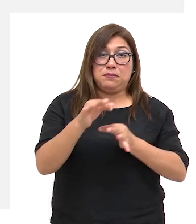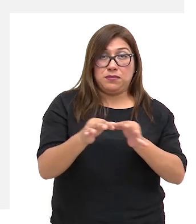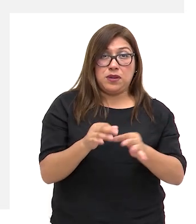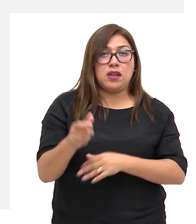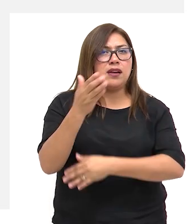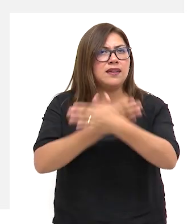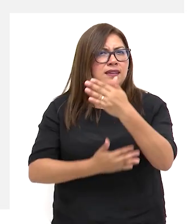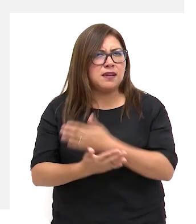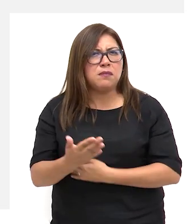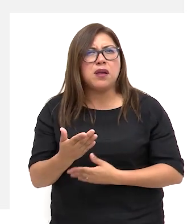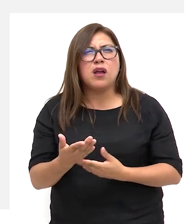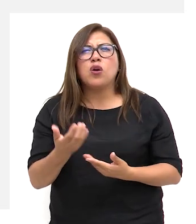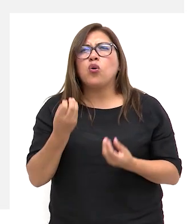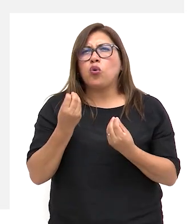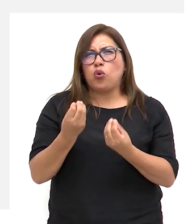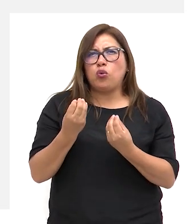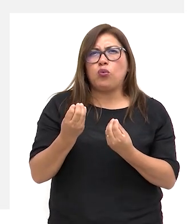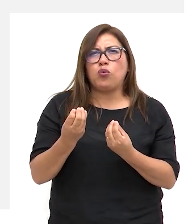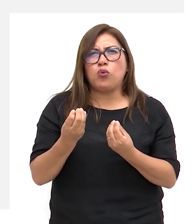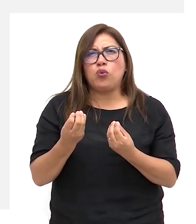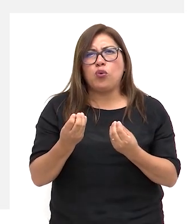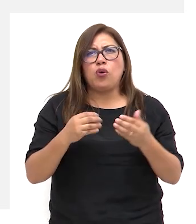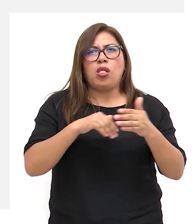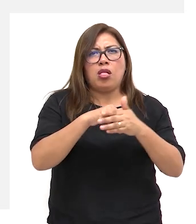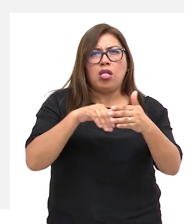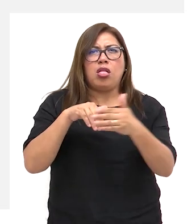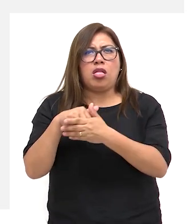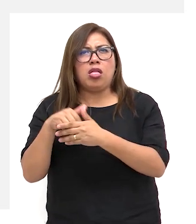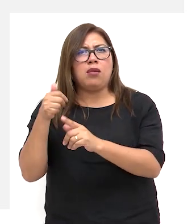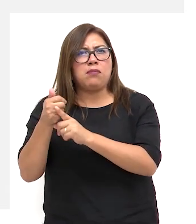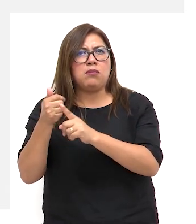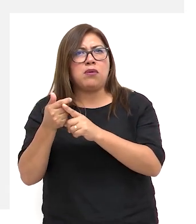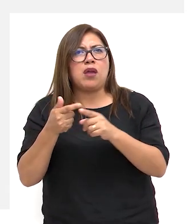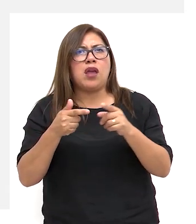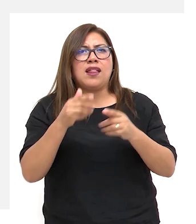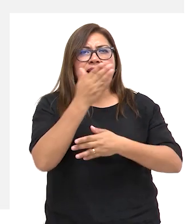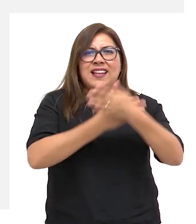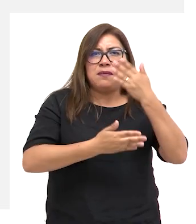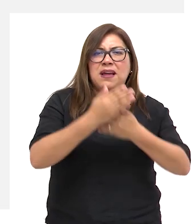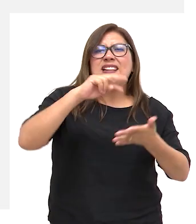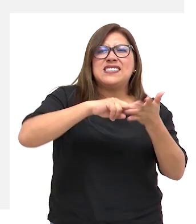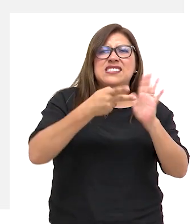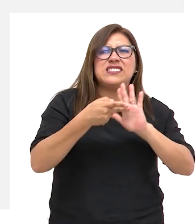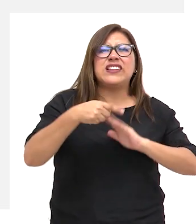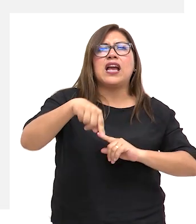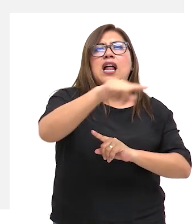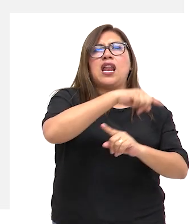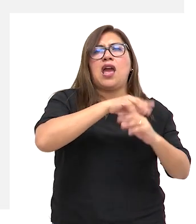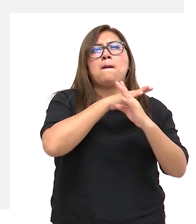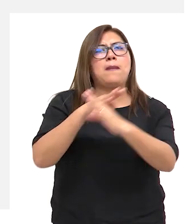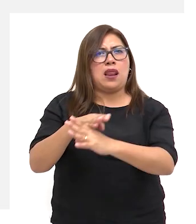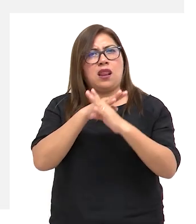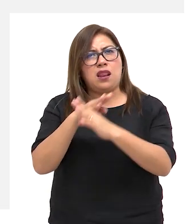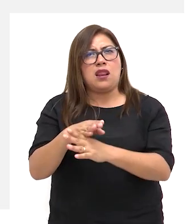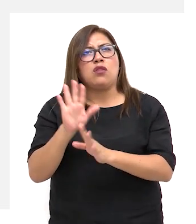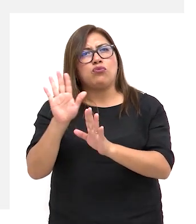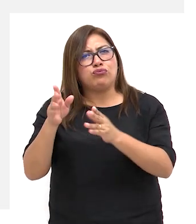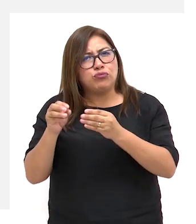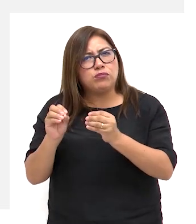la discapacidad se da al interactuar con las barreras del entorno que impiden el desarrollo de una persona.